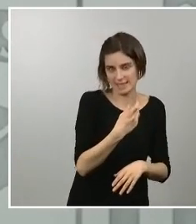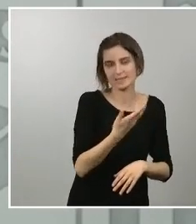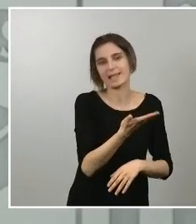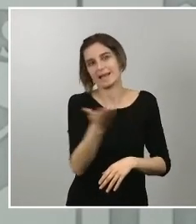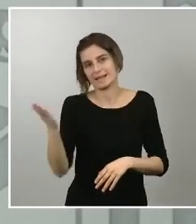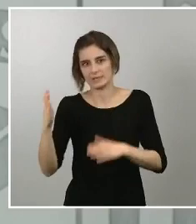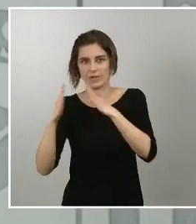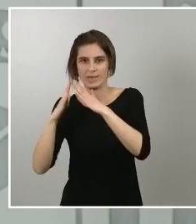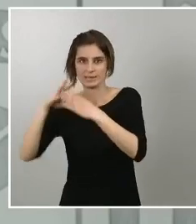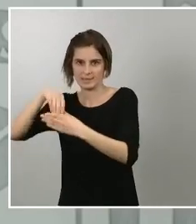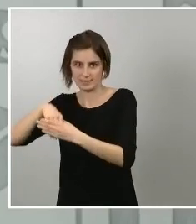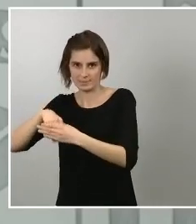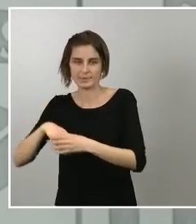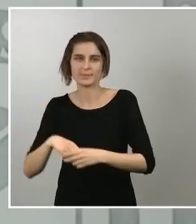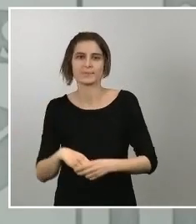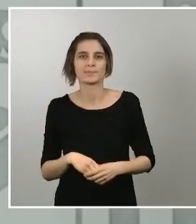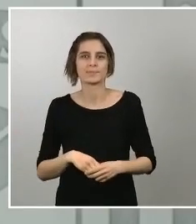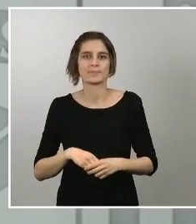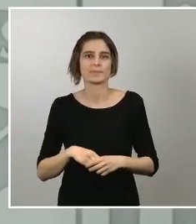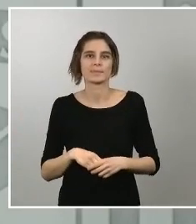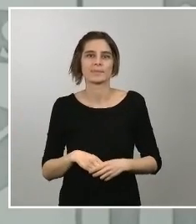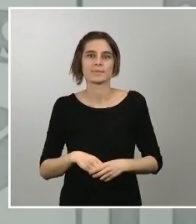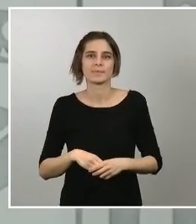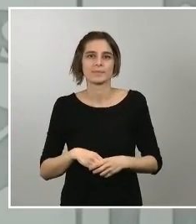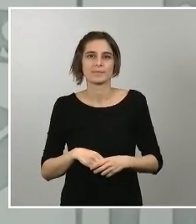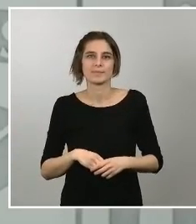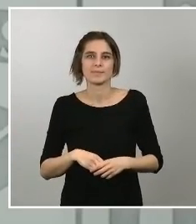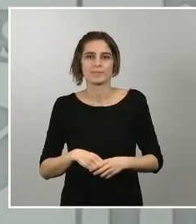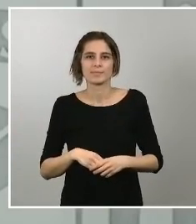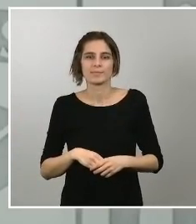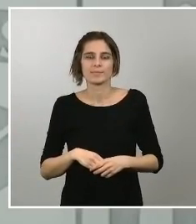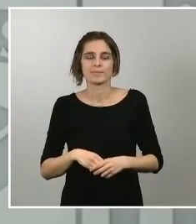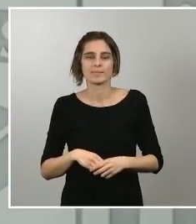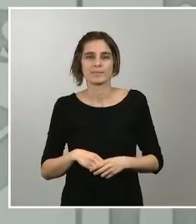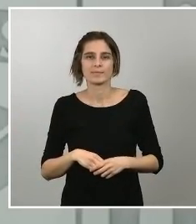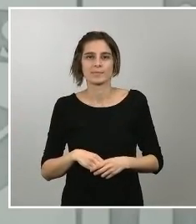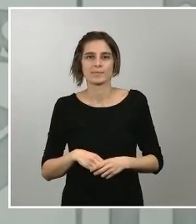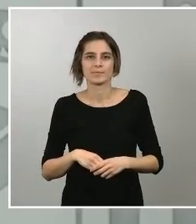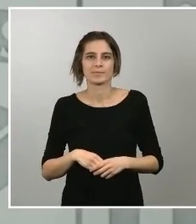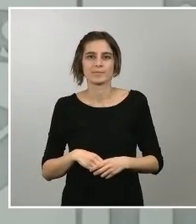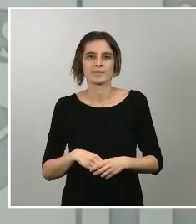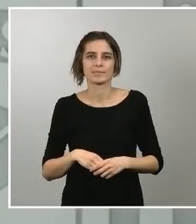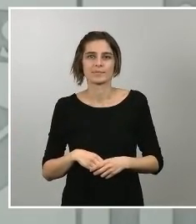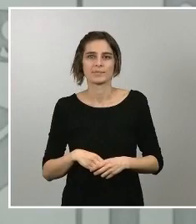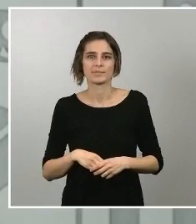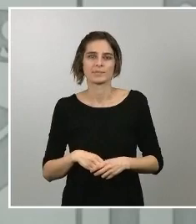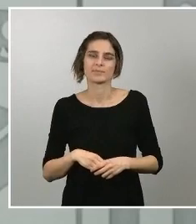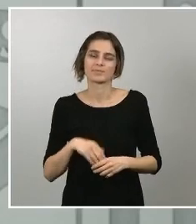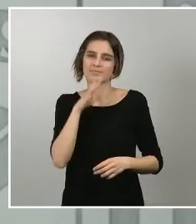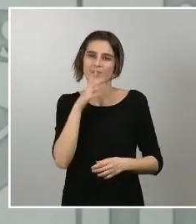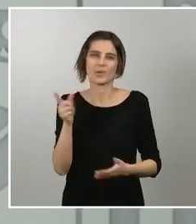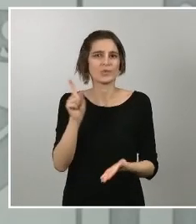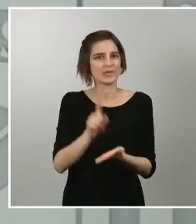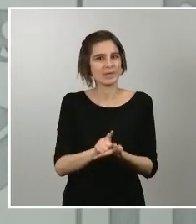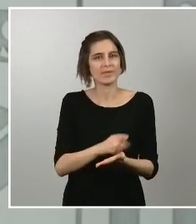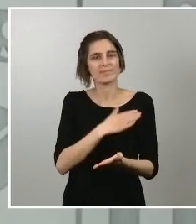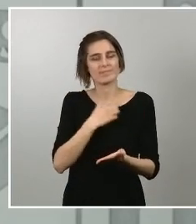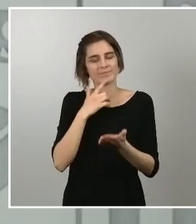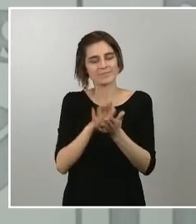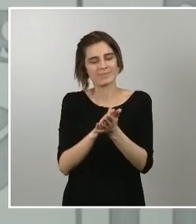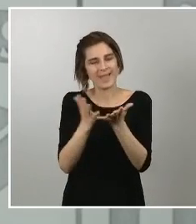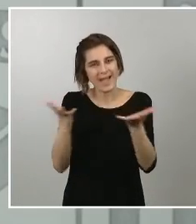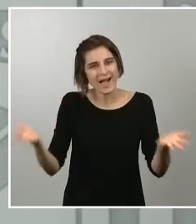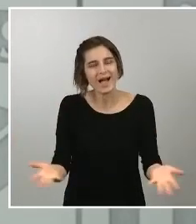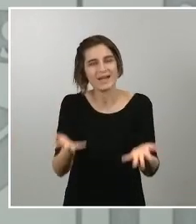comparecencia una vez más quiero dar una voz un aliento de ánimo de confianza